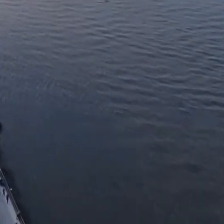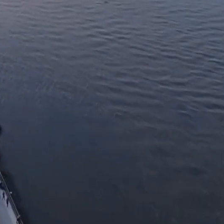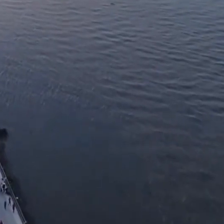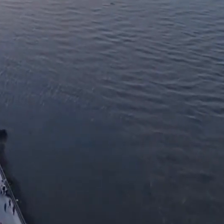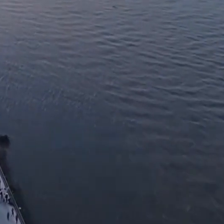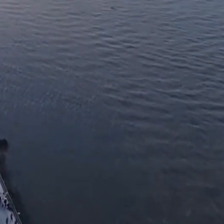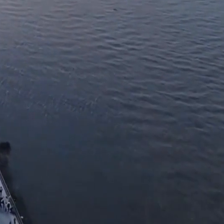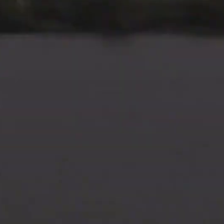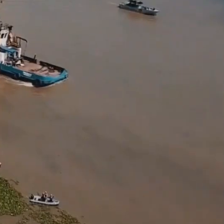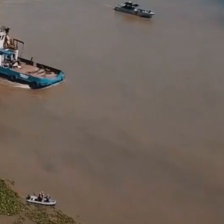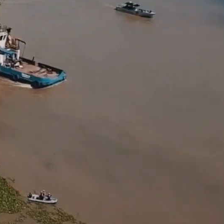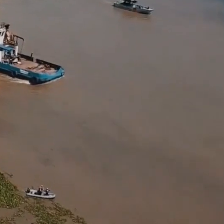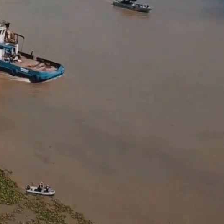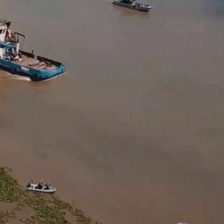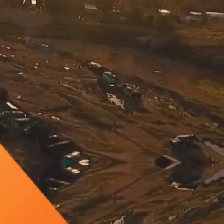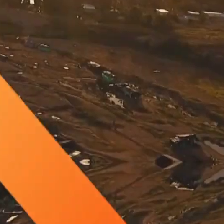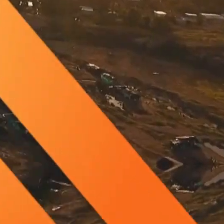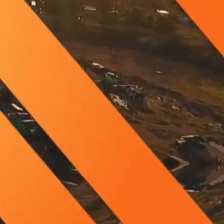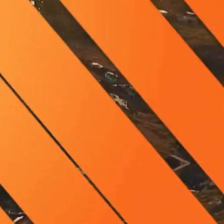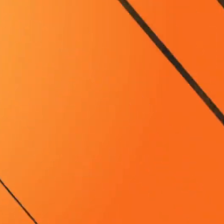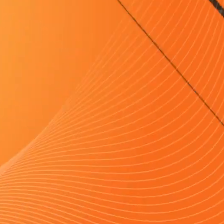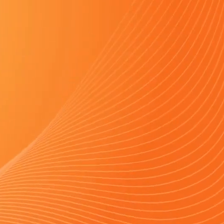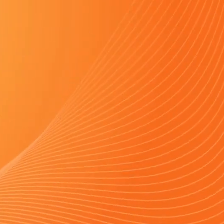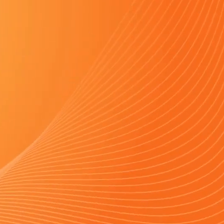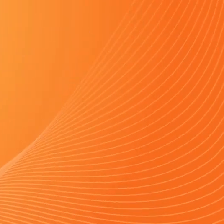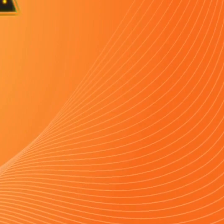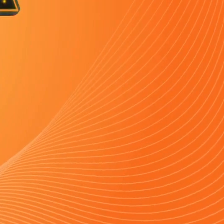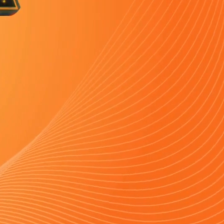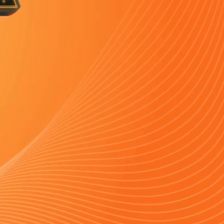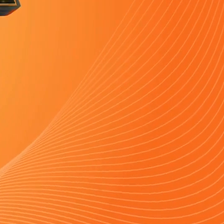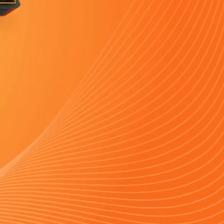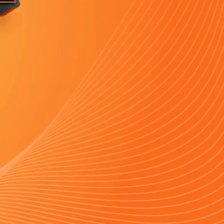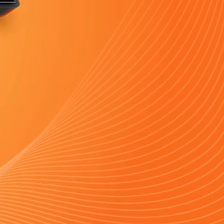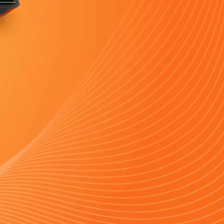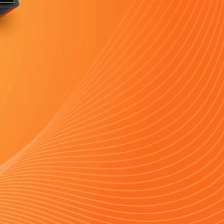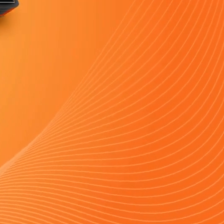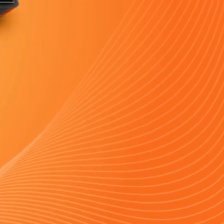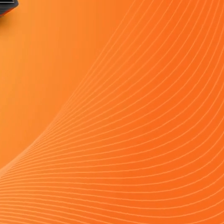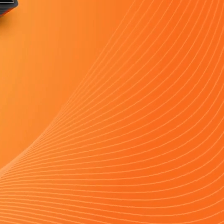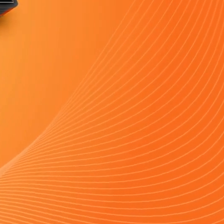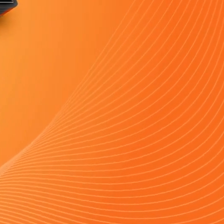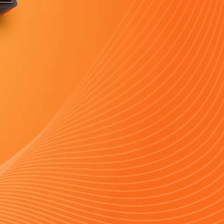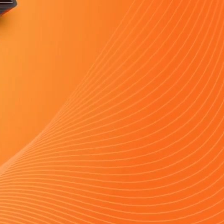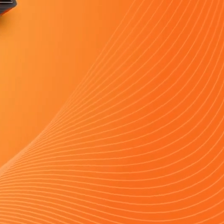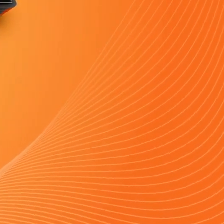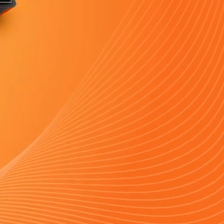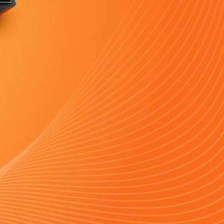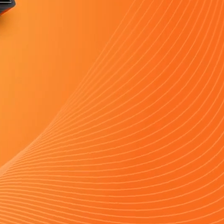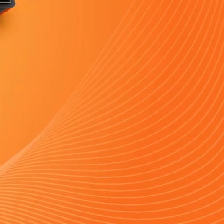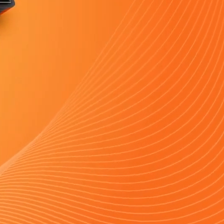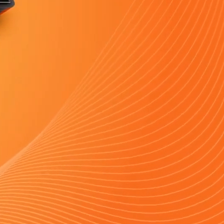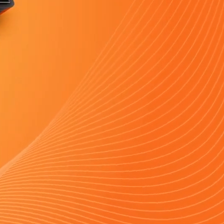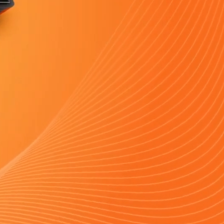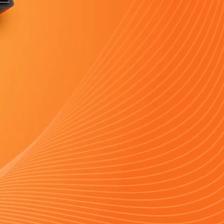este es el espacio, este es el momento. creo que es con la educación que mi país avanza.